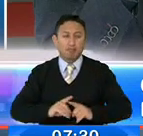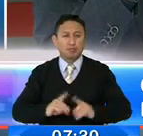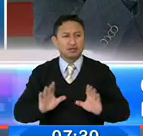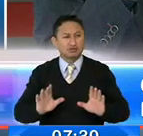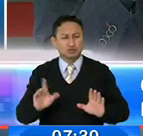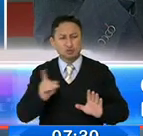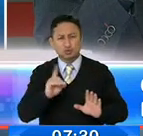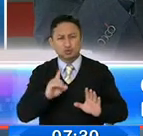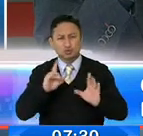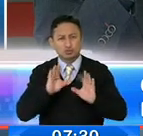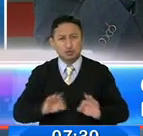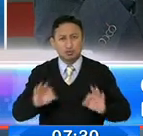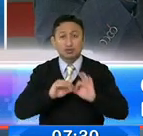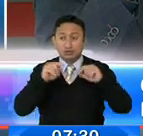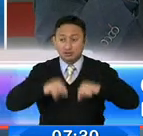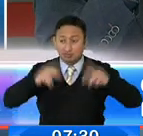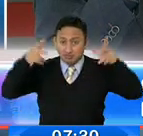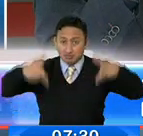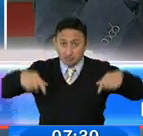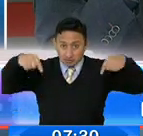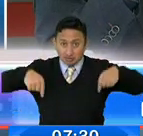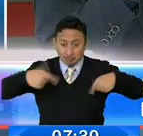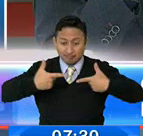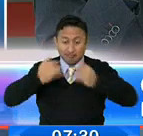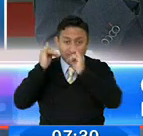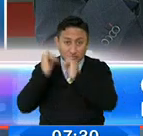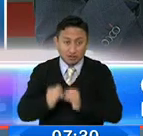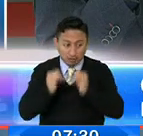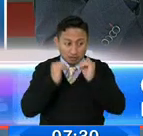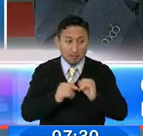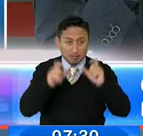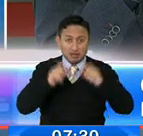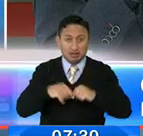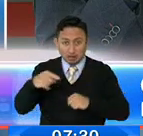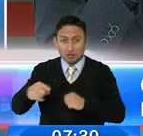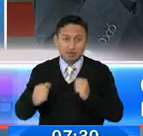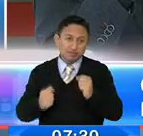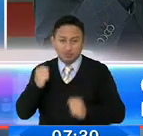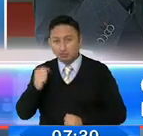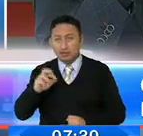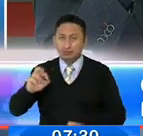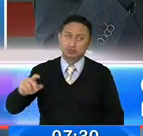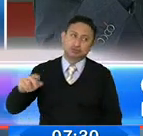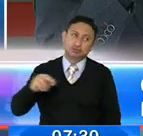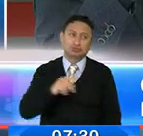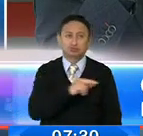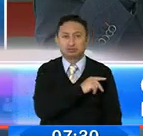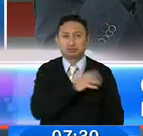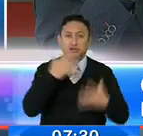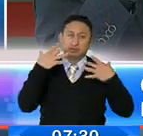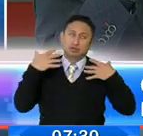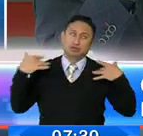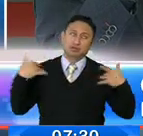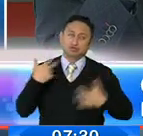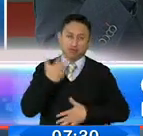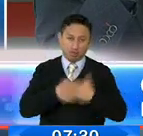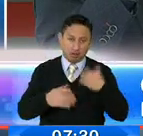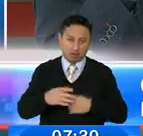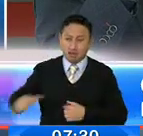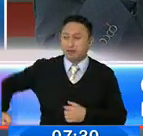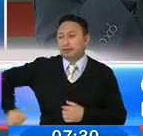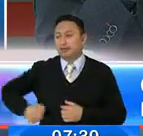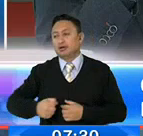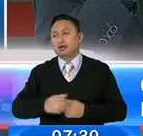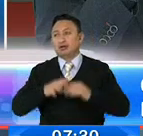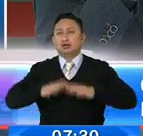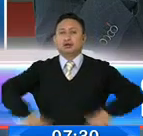importante que haya esas canchas para que individualmente la gente pueda salir a dar una vuelta, pueda salir con su hijo. Ese es otro punto. espacio,